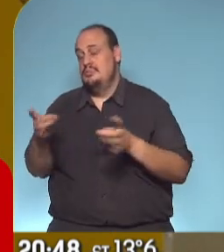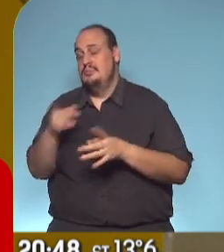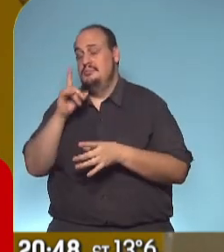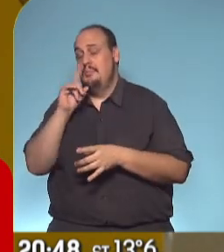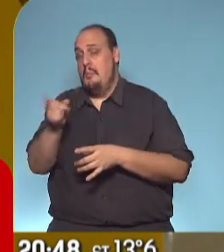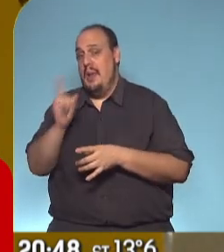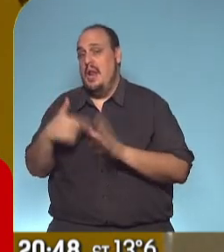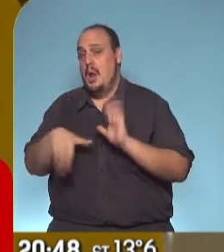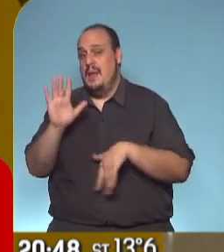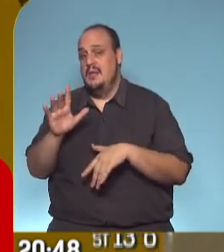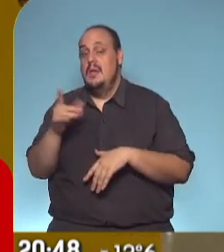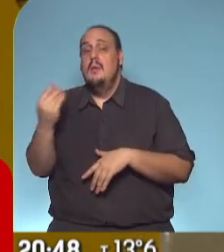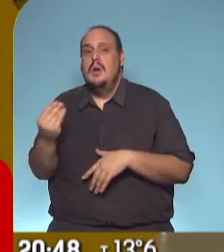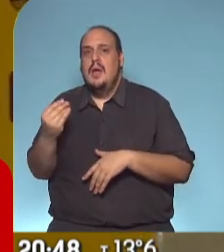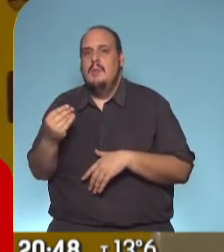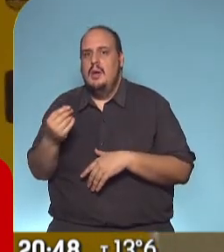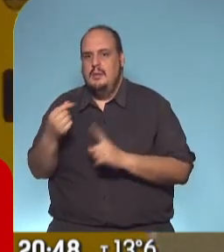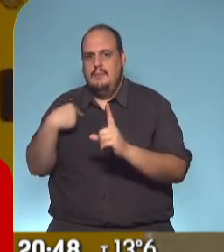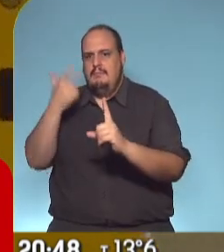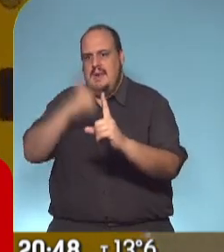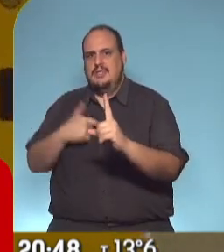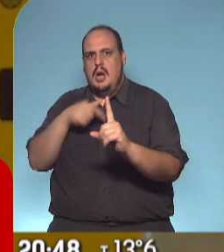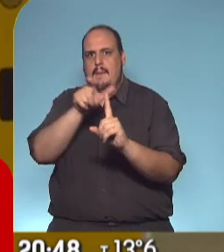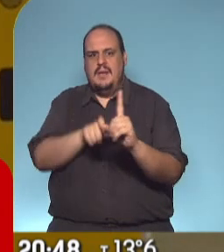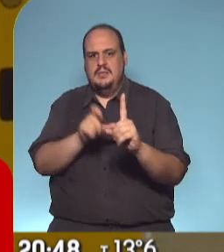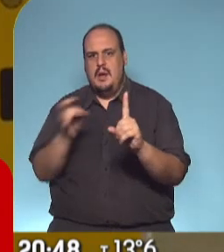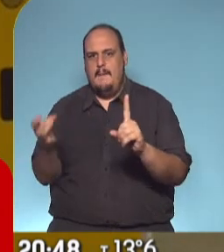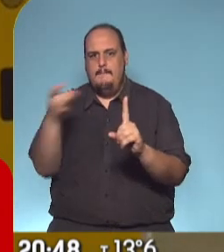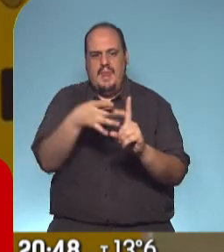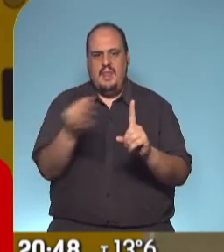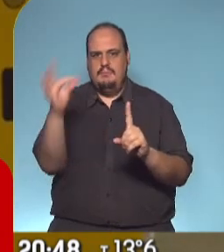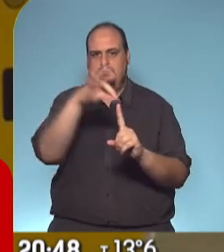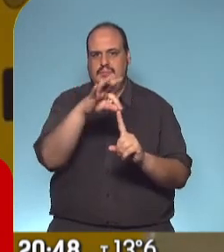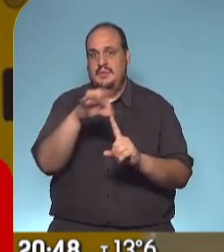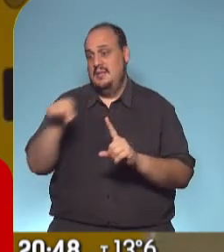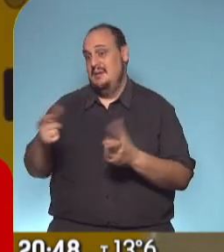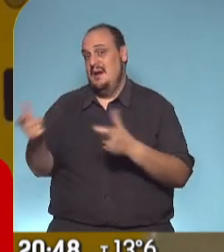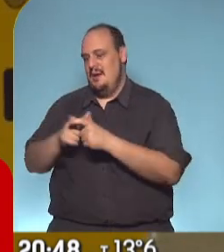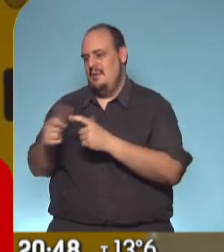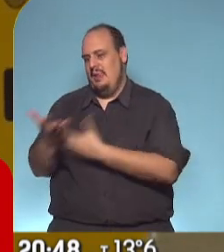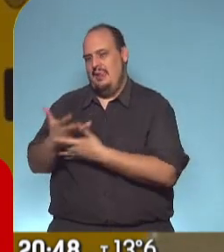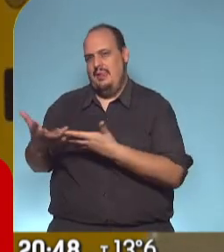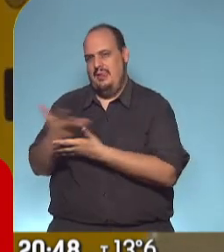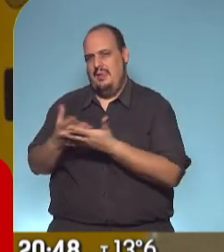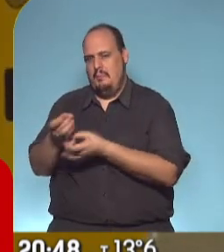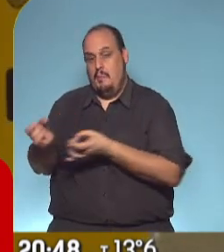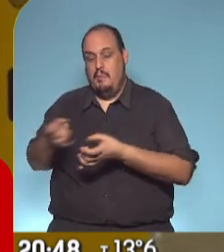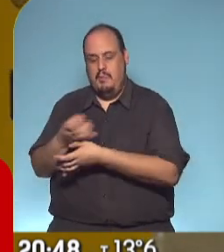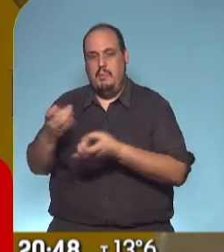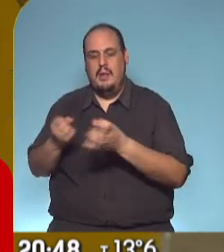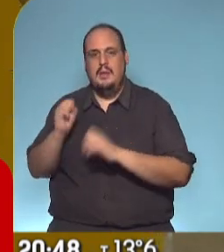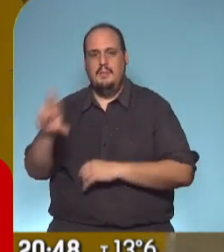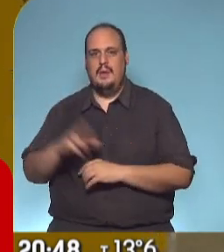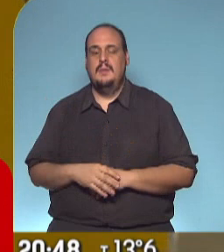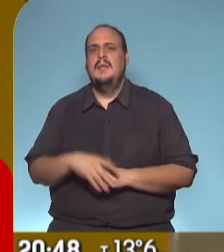Porque el virus se contagia persona a persona. Y justamente es en las reuniones personales donde más casos se ha dado. Lo tenemos previsto, creo